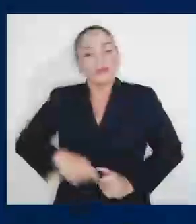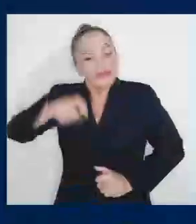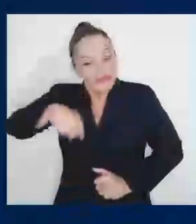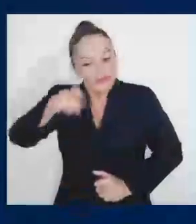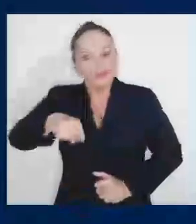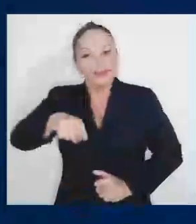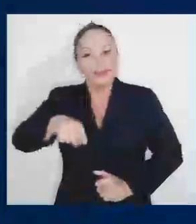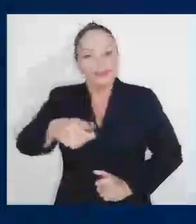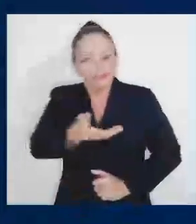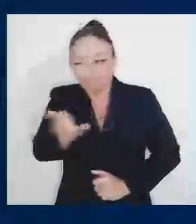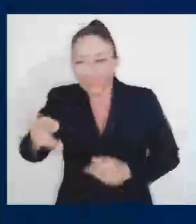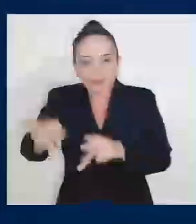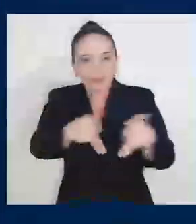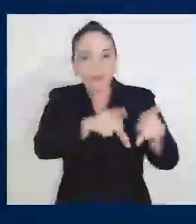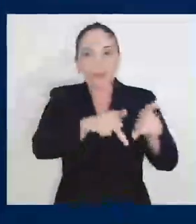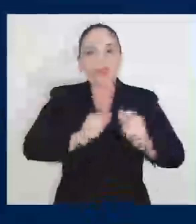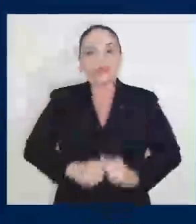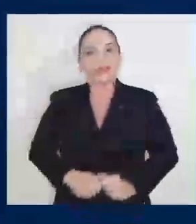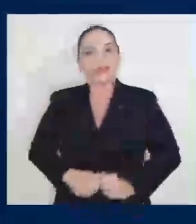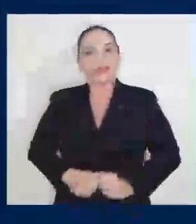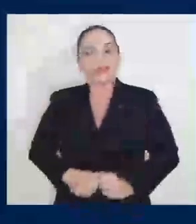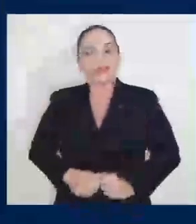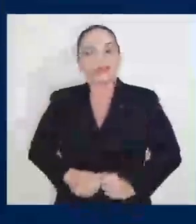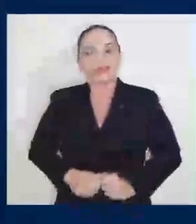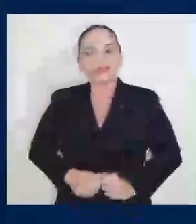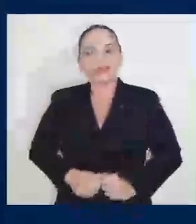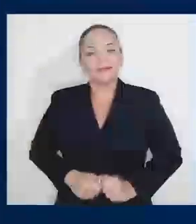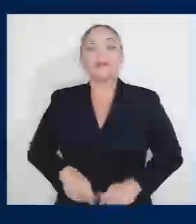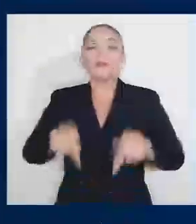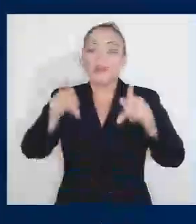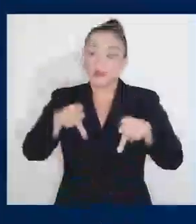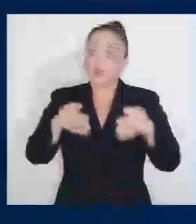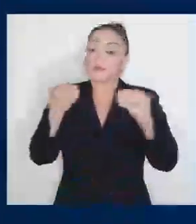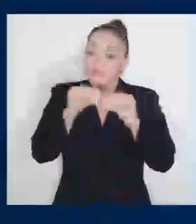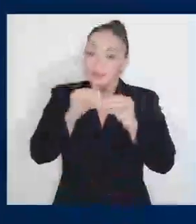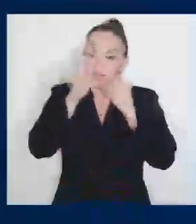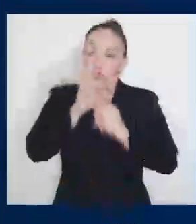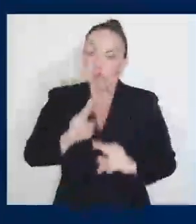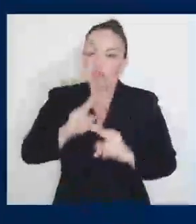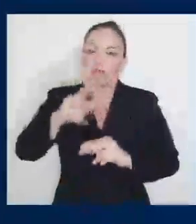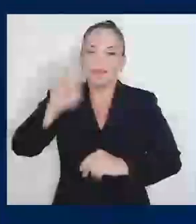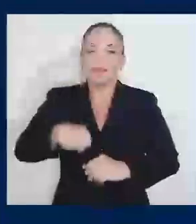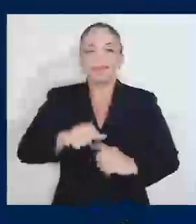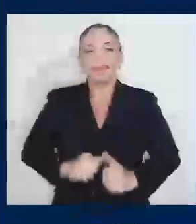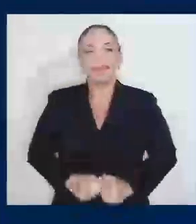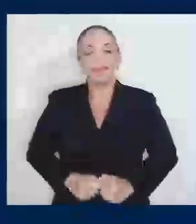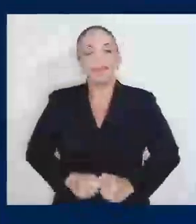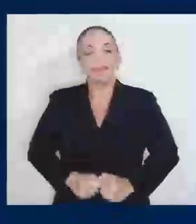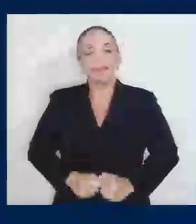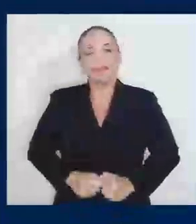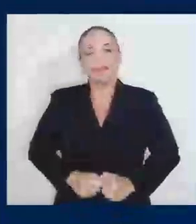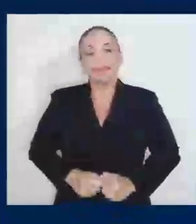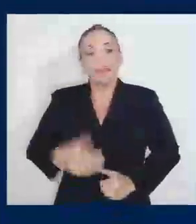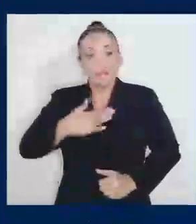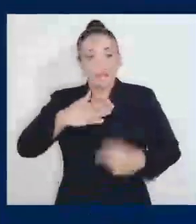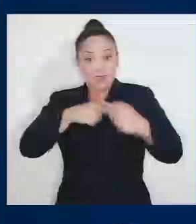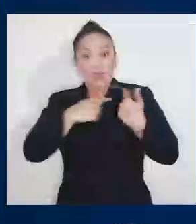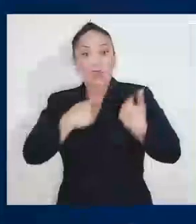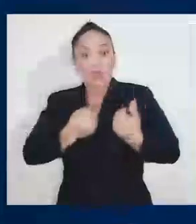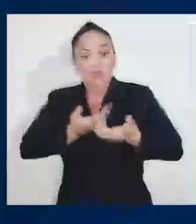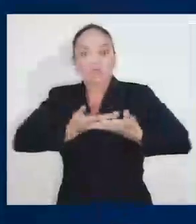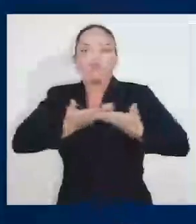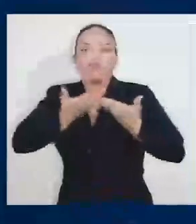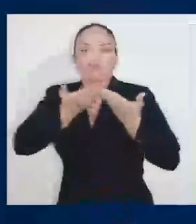nuestra gente, sobre todo la que más necesita. Quiero de corazón, de verdad, agradecer